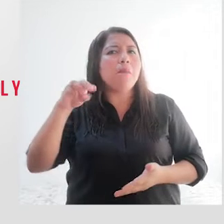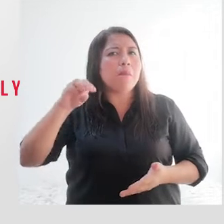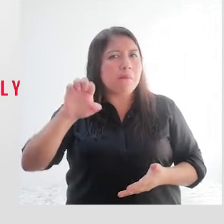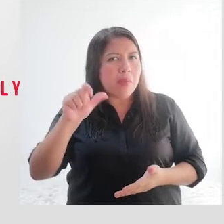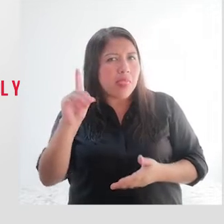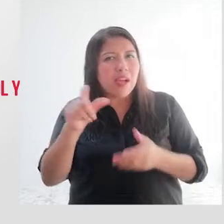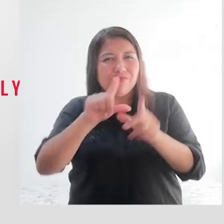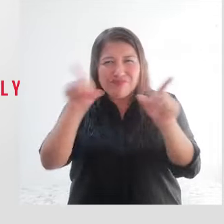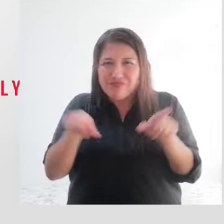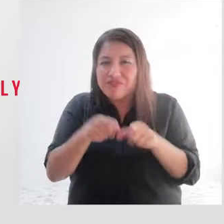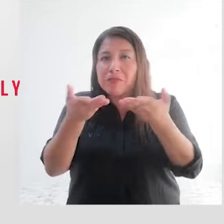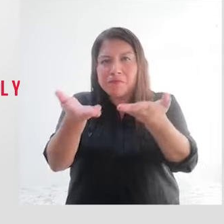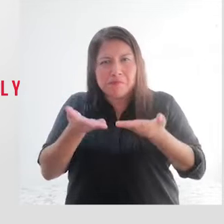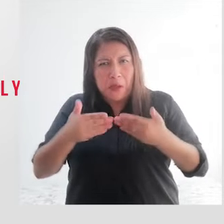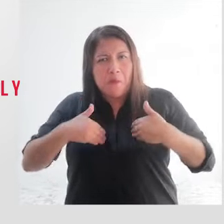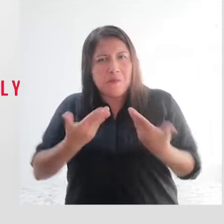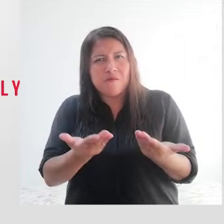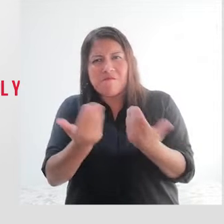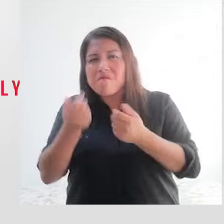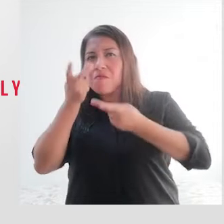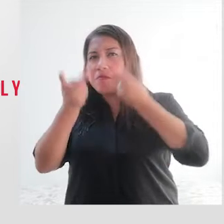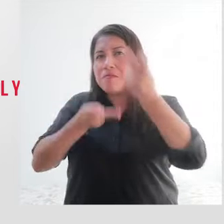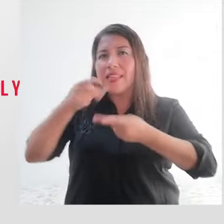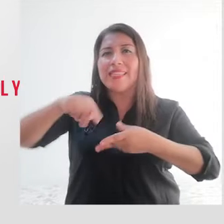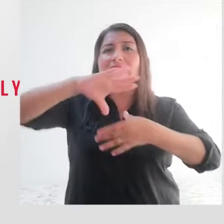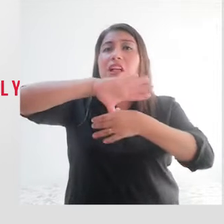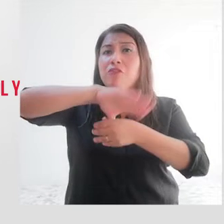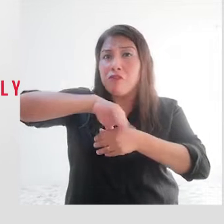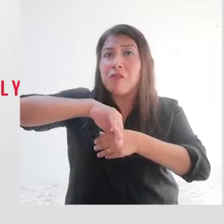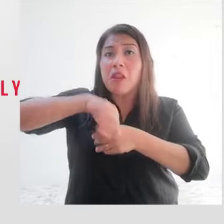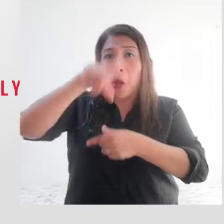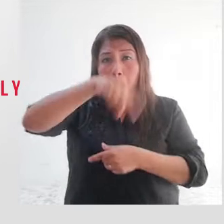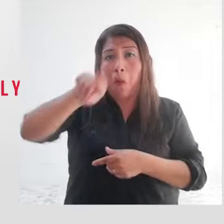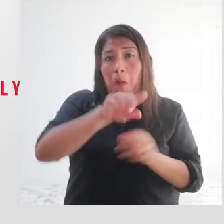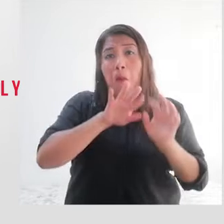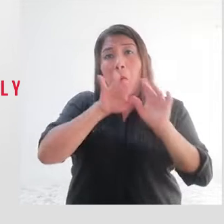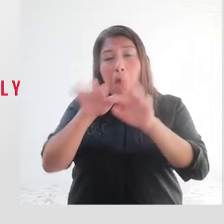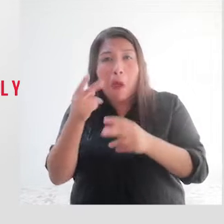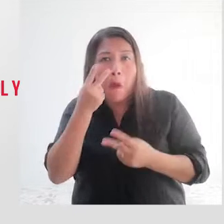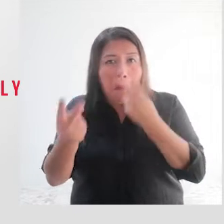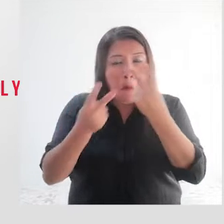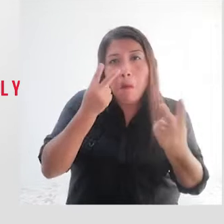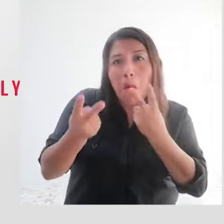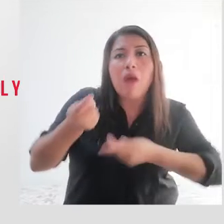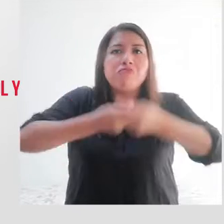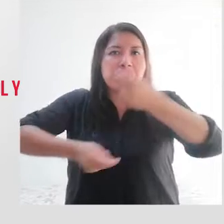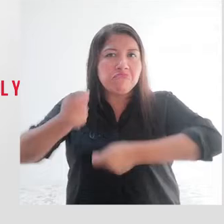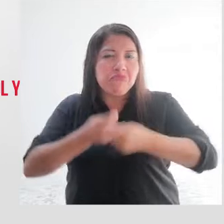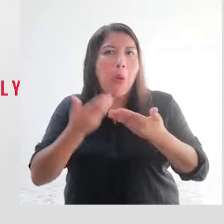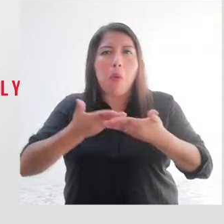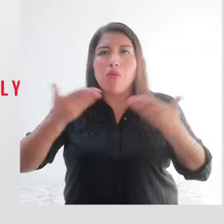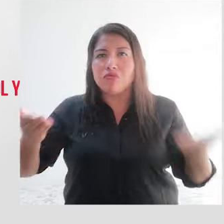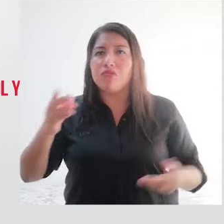Invitamos a todo el público a que visite esta feria donde van a encontrar productos de mucha